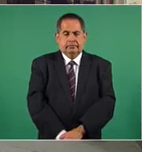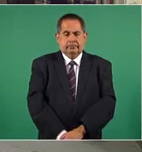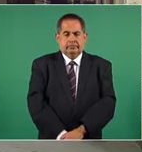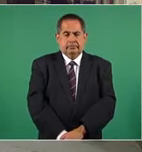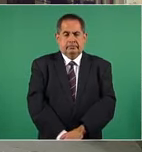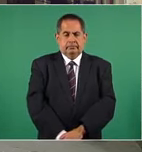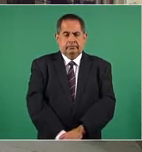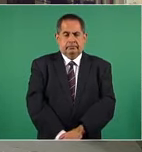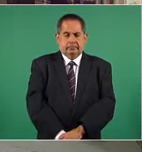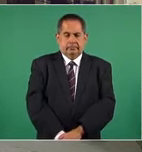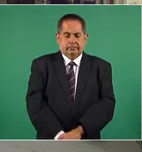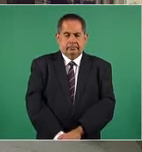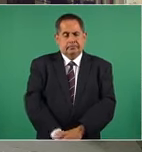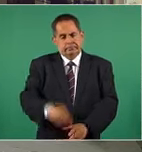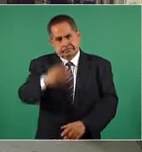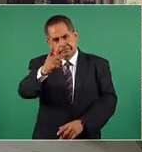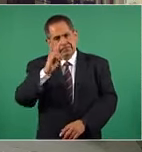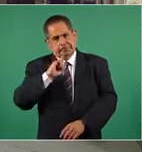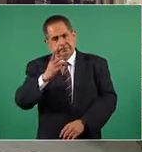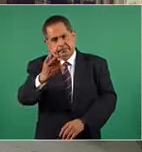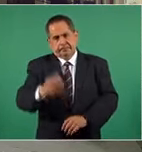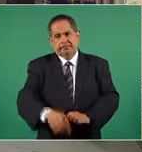Va la compañera